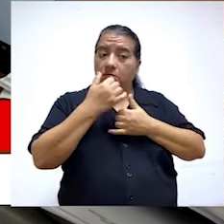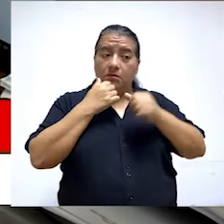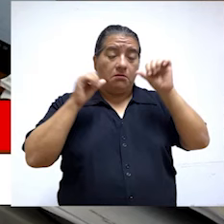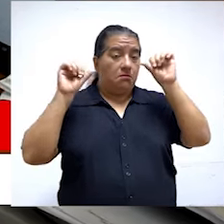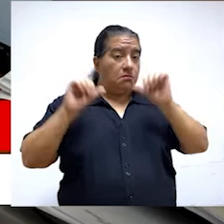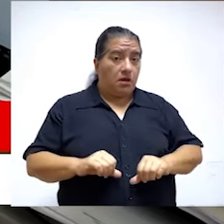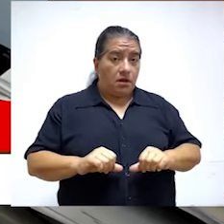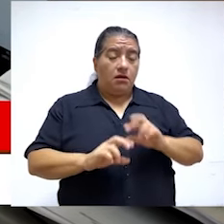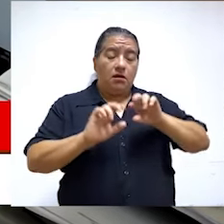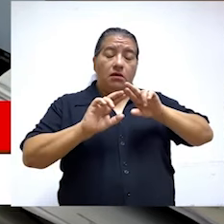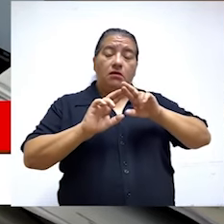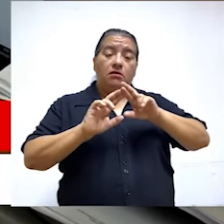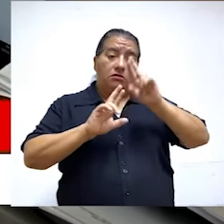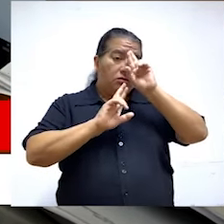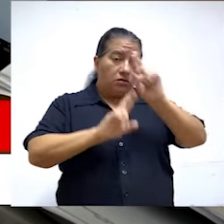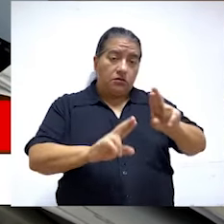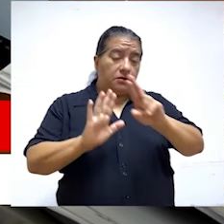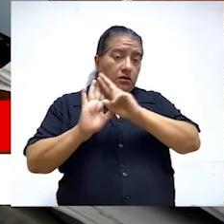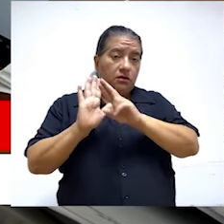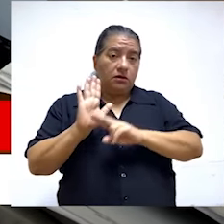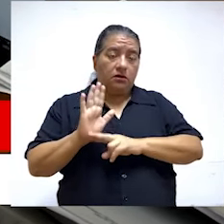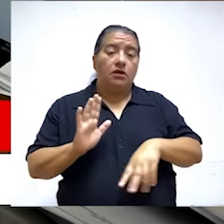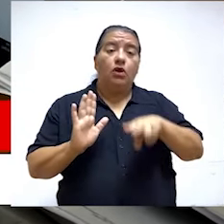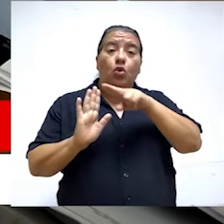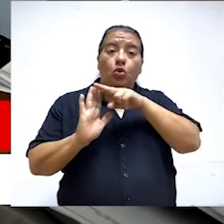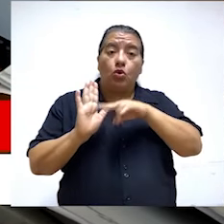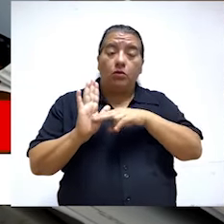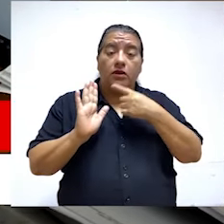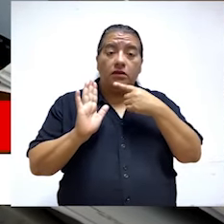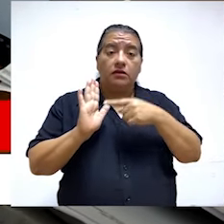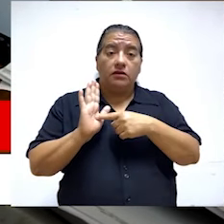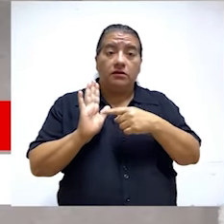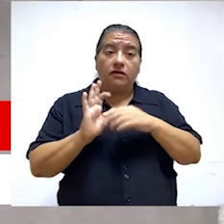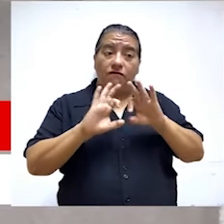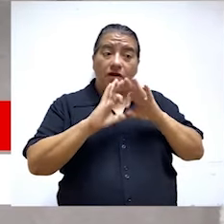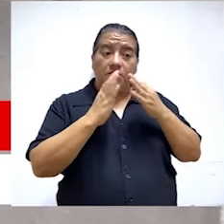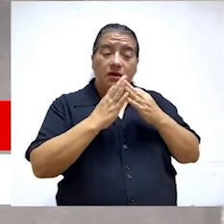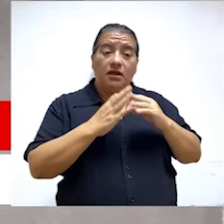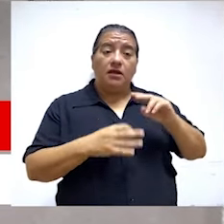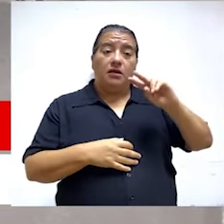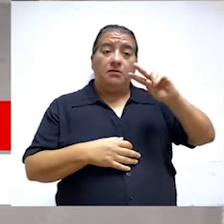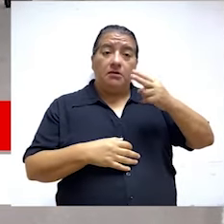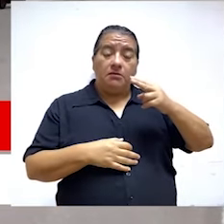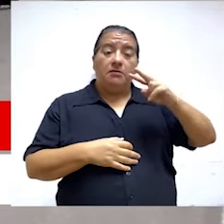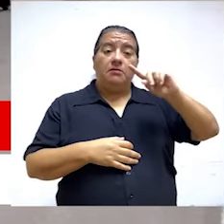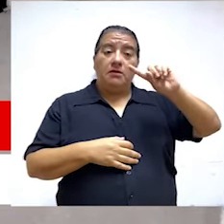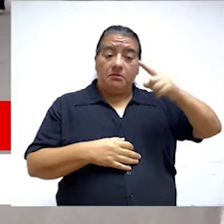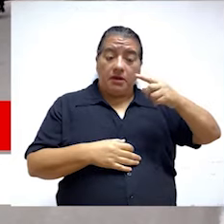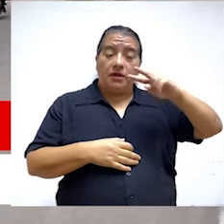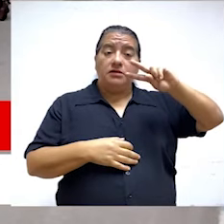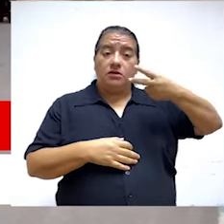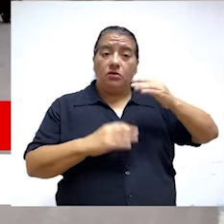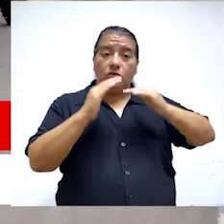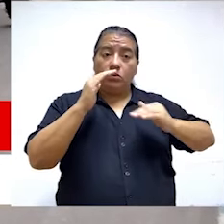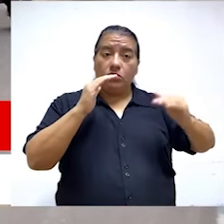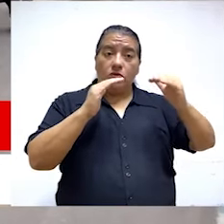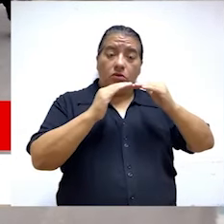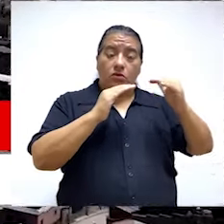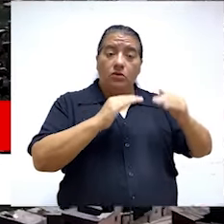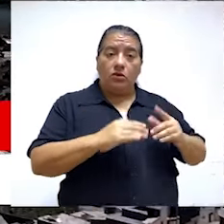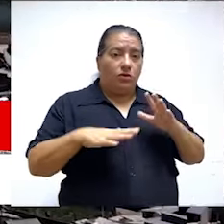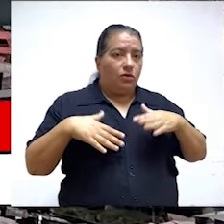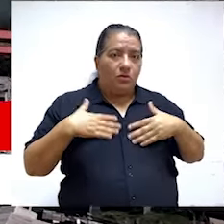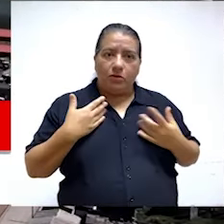ejerció el cargo de manera indebida. La normativa establece que los familiares hasta el segundo grado de consanguinidad